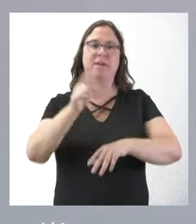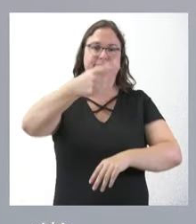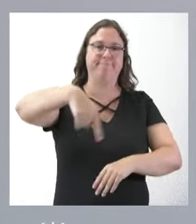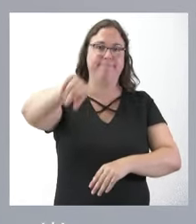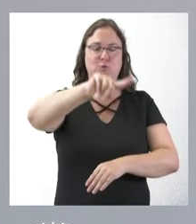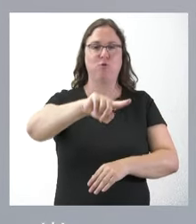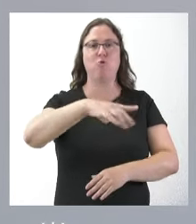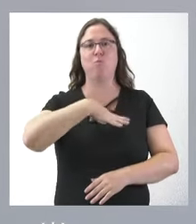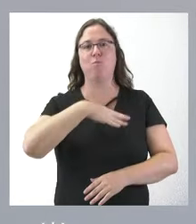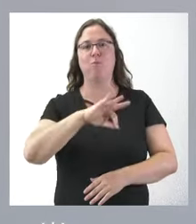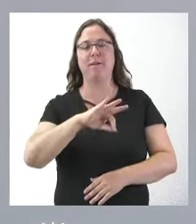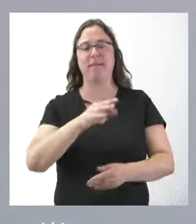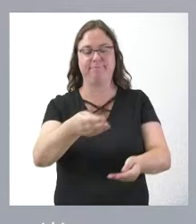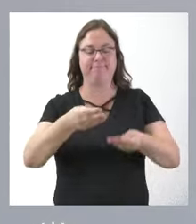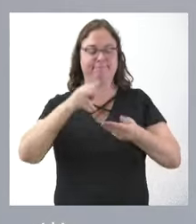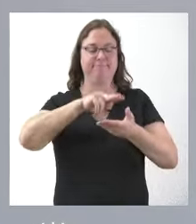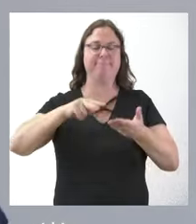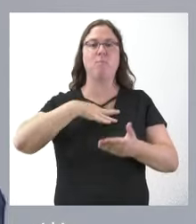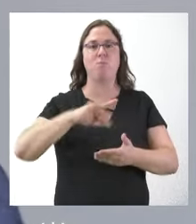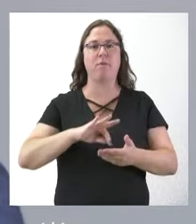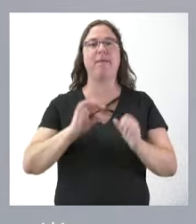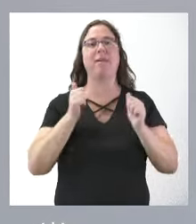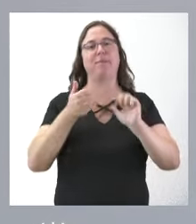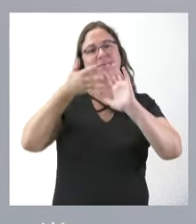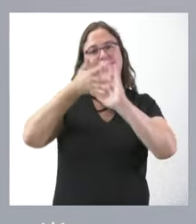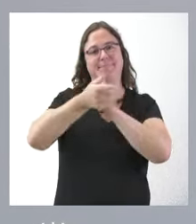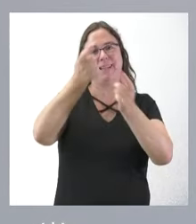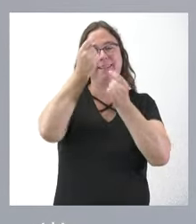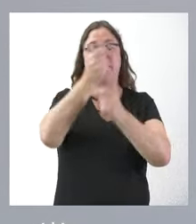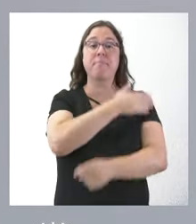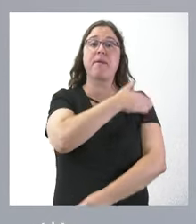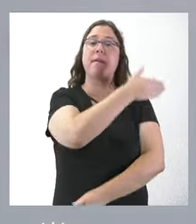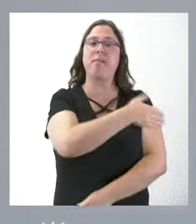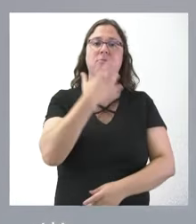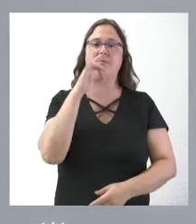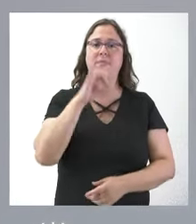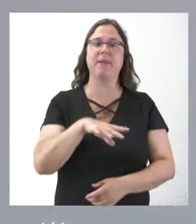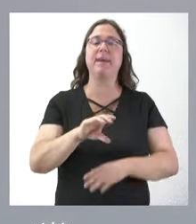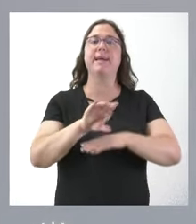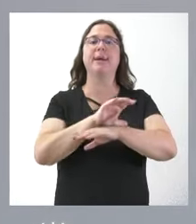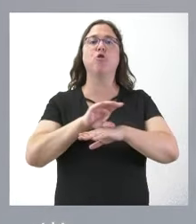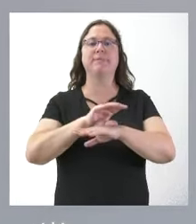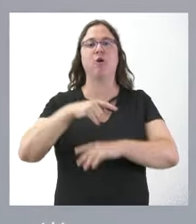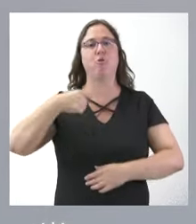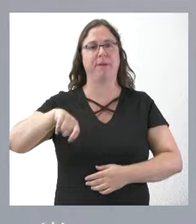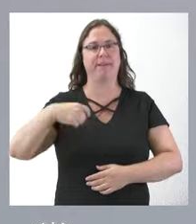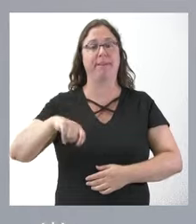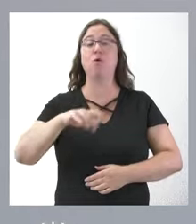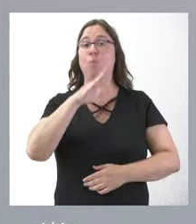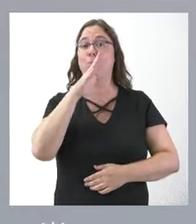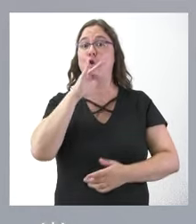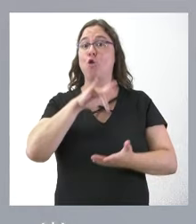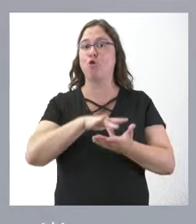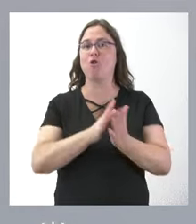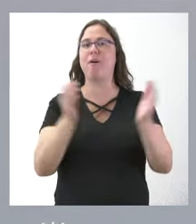dispongan y entramos al detalle de los mismos. Me acompaña el consejero de la Presidencia con motivo de que hoy hemos